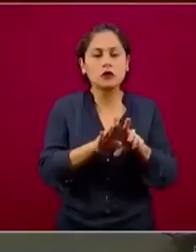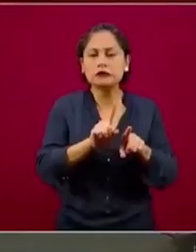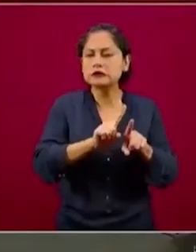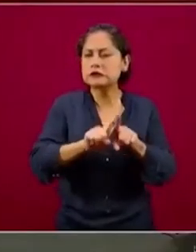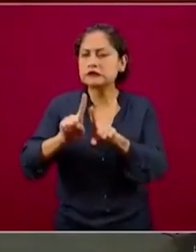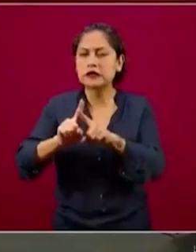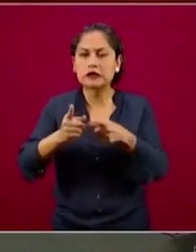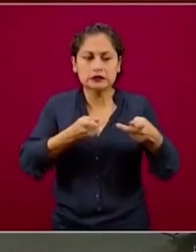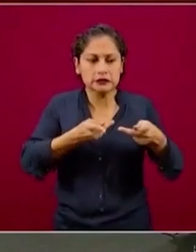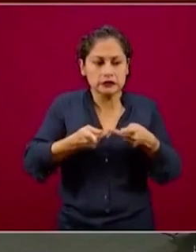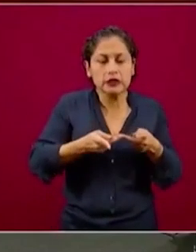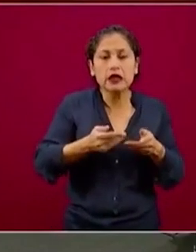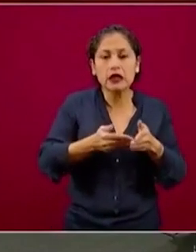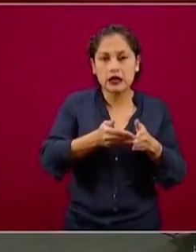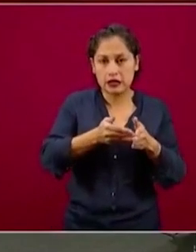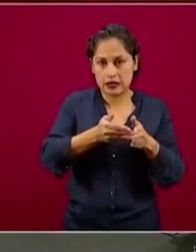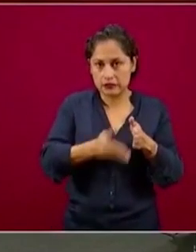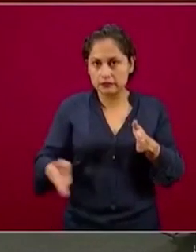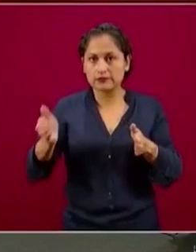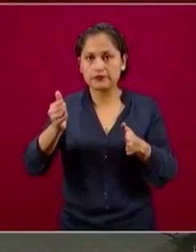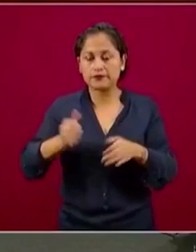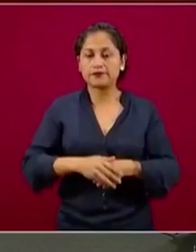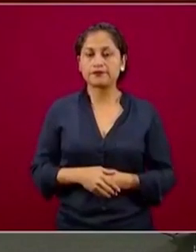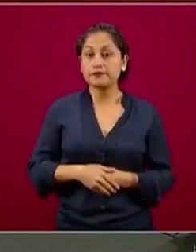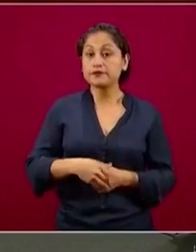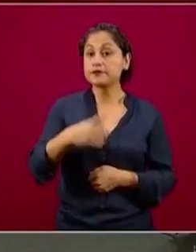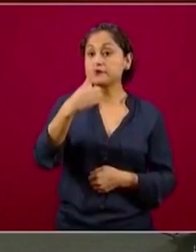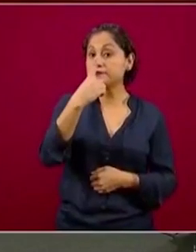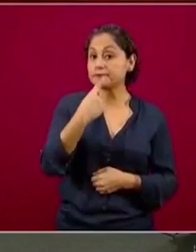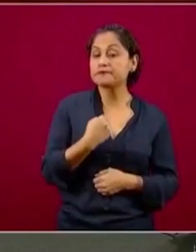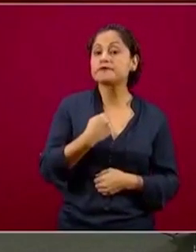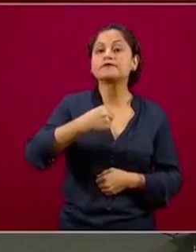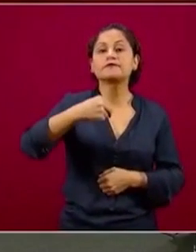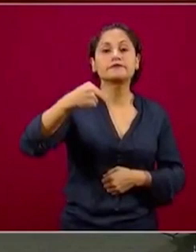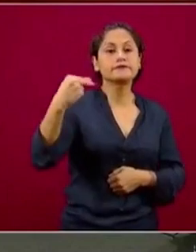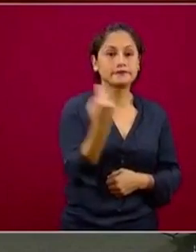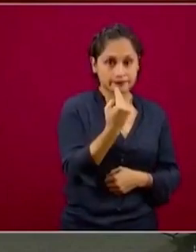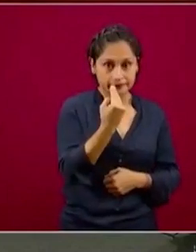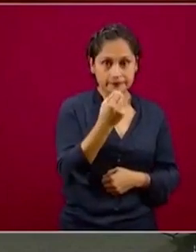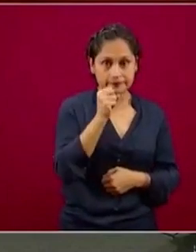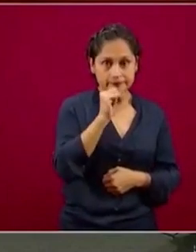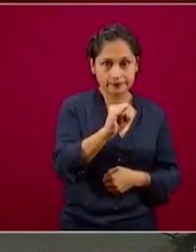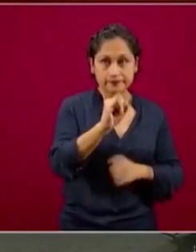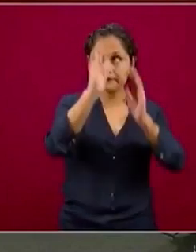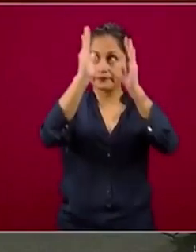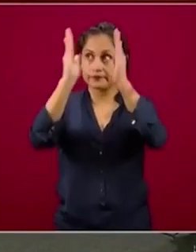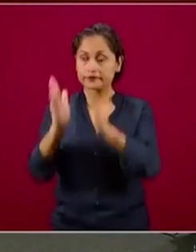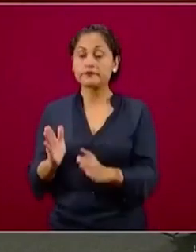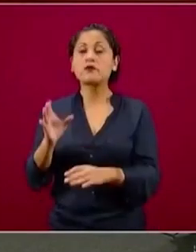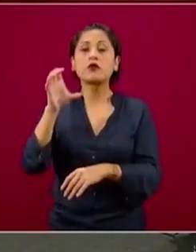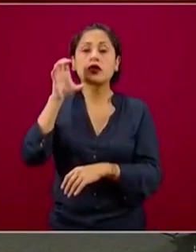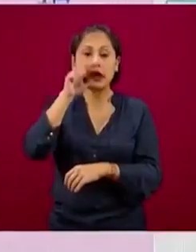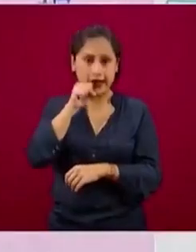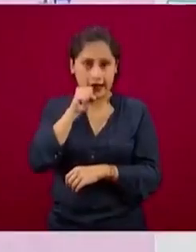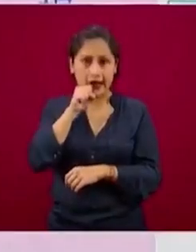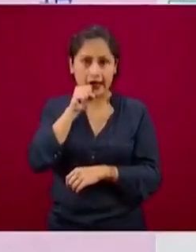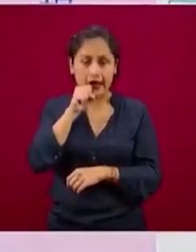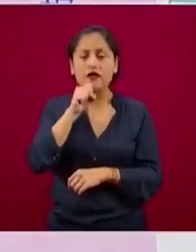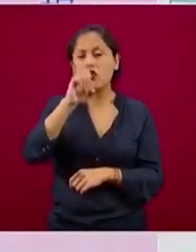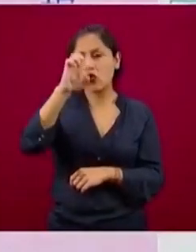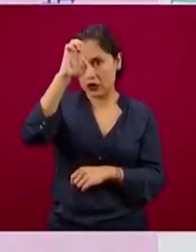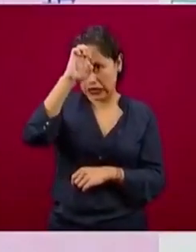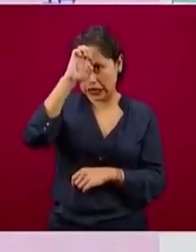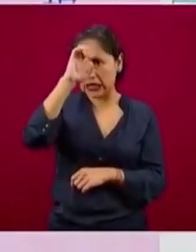Rojo, esenciales, anaranjado, esenciales, igual que aquí y se